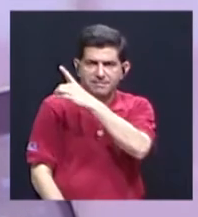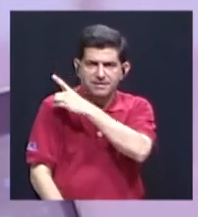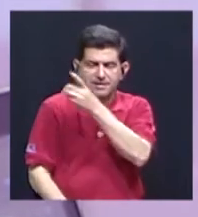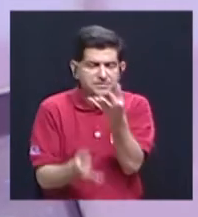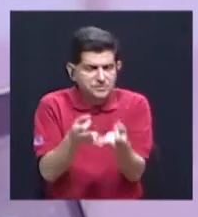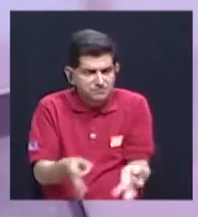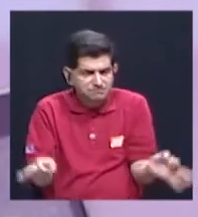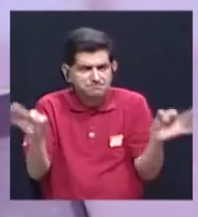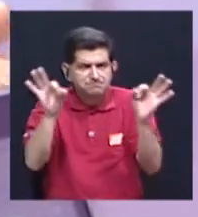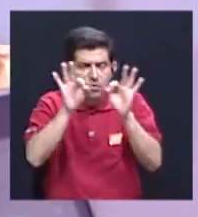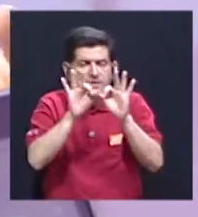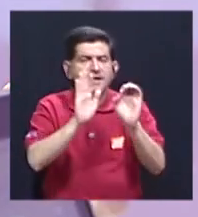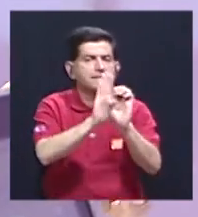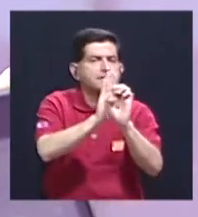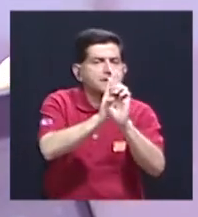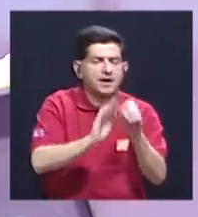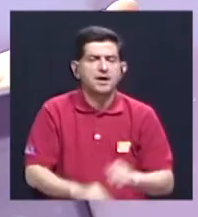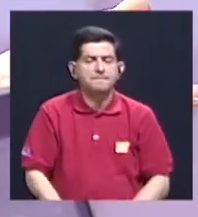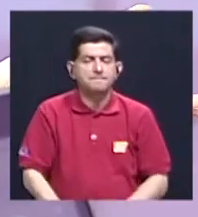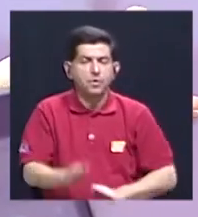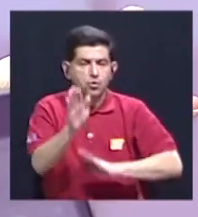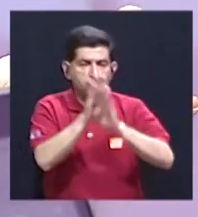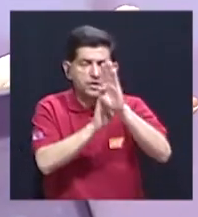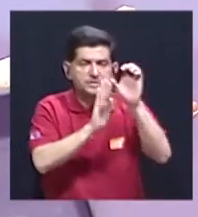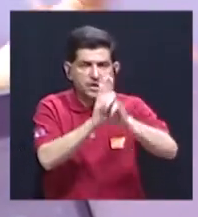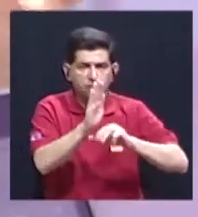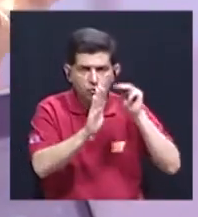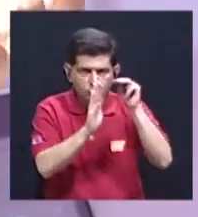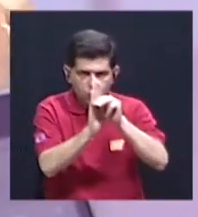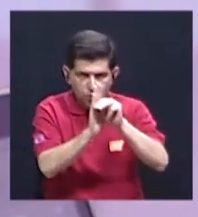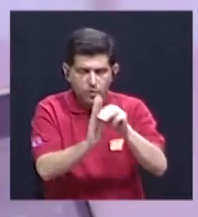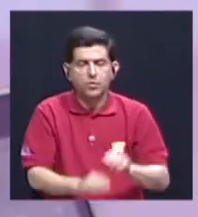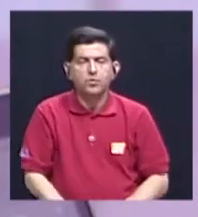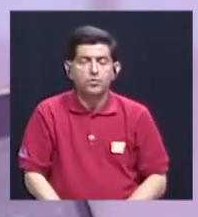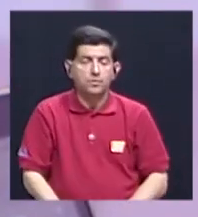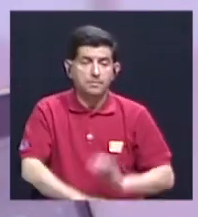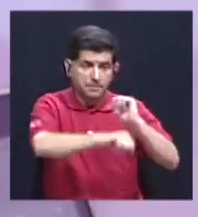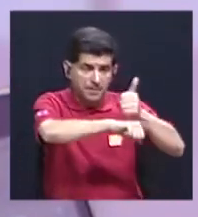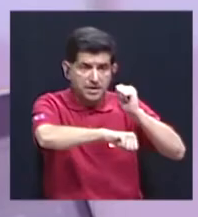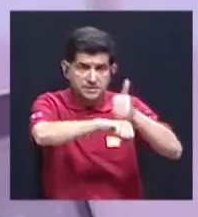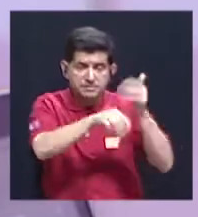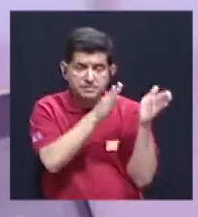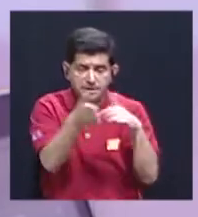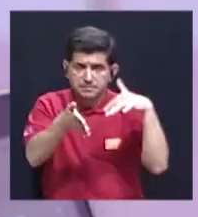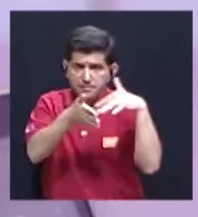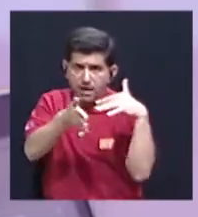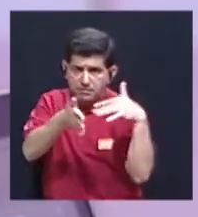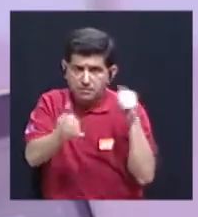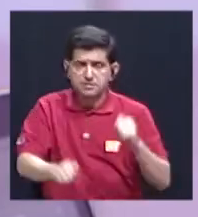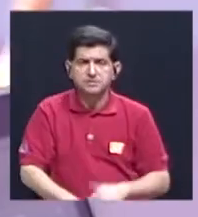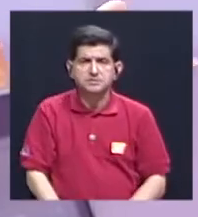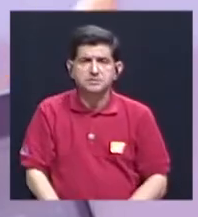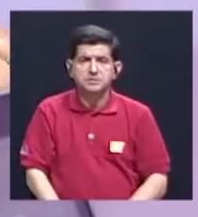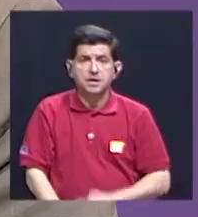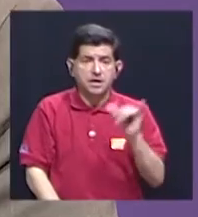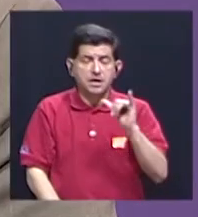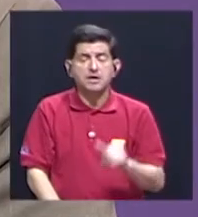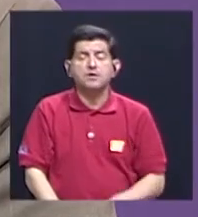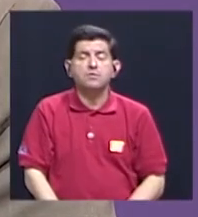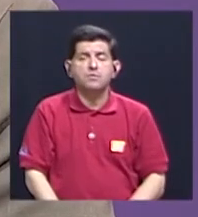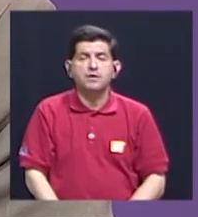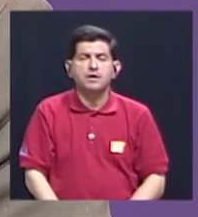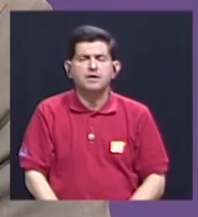importantes como la dirección de desarrollo curricular, en lo que es la conformación de los planes de estudio, de planes co